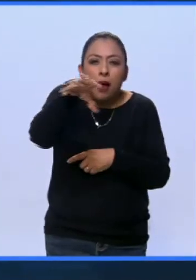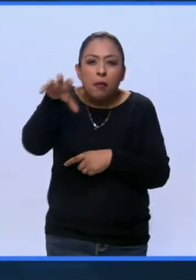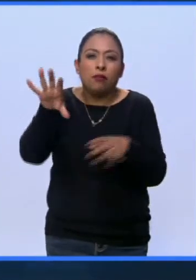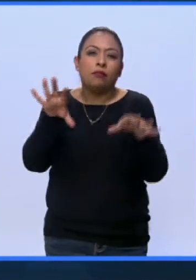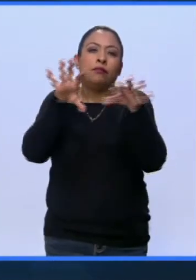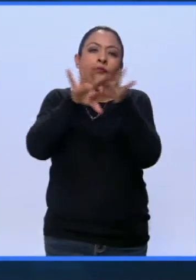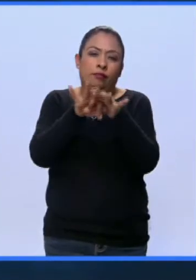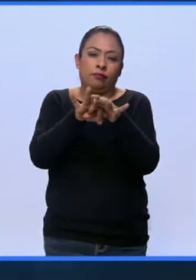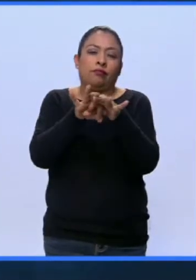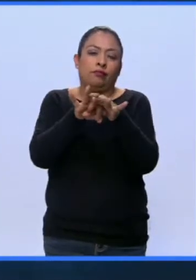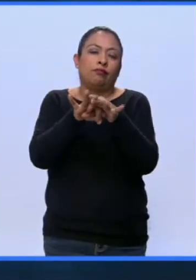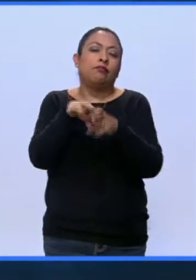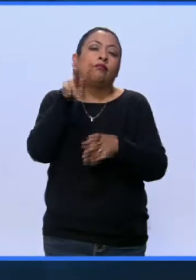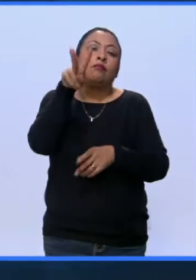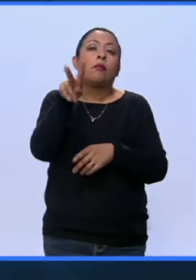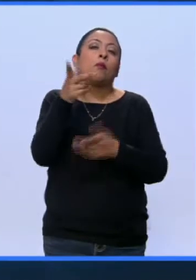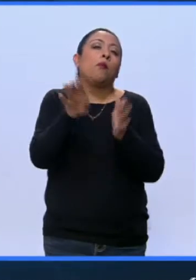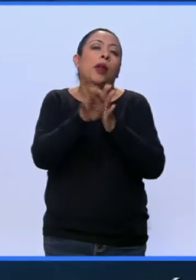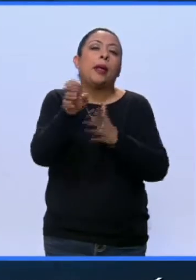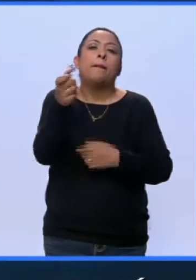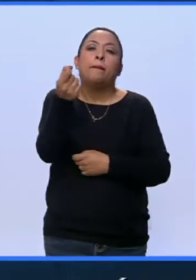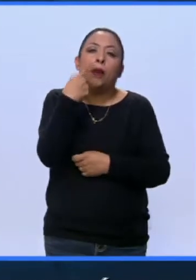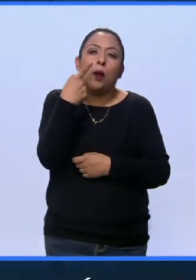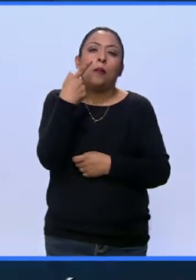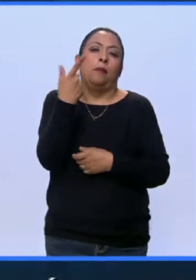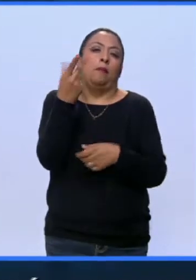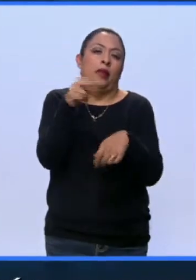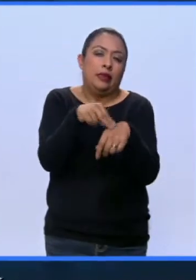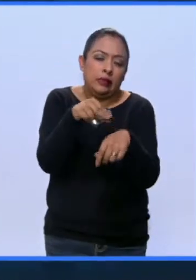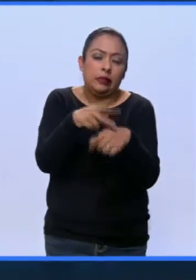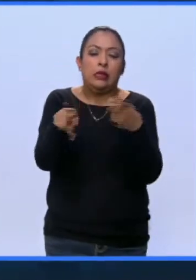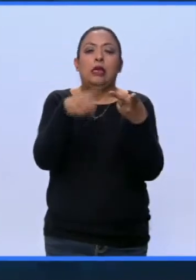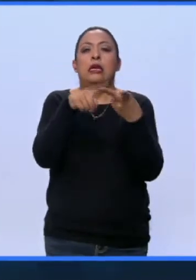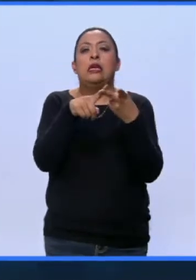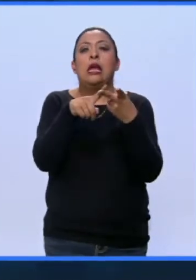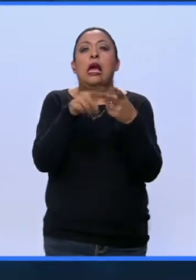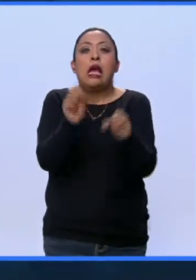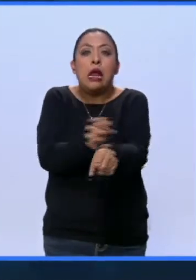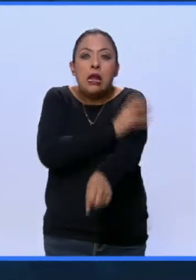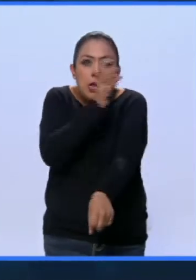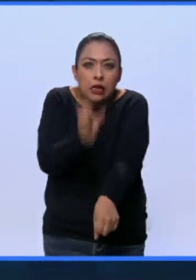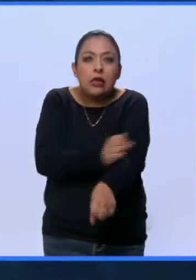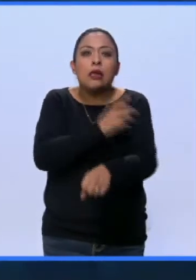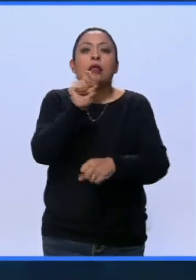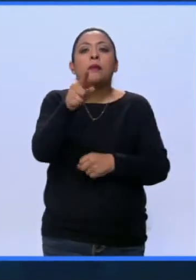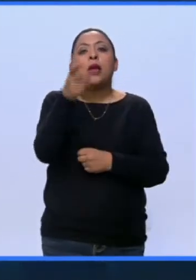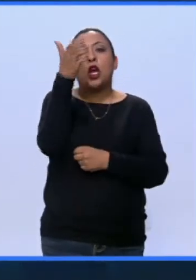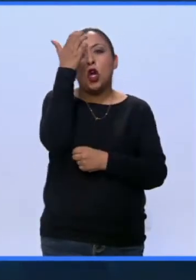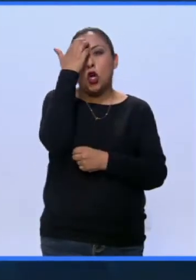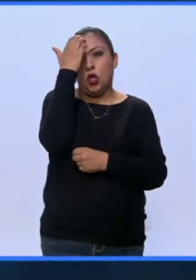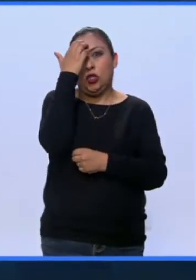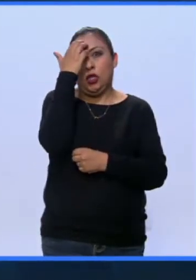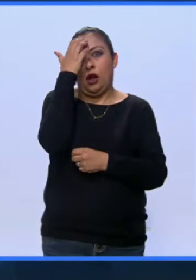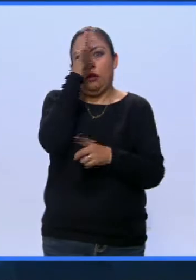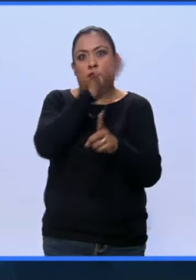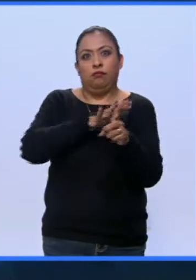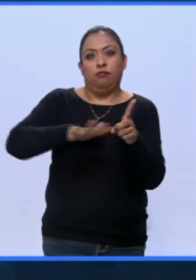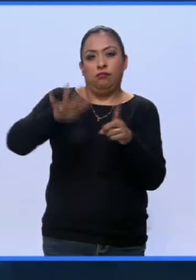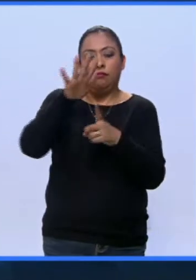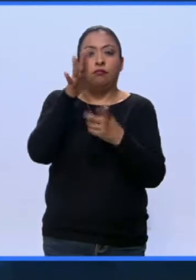con frecuencia la medicina, por ejemplo, la energía y el conocimiento de nuestra